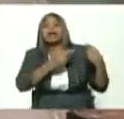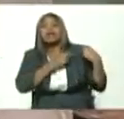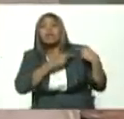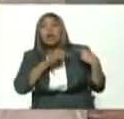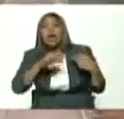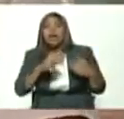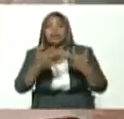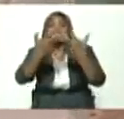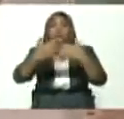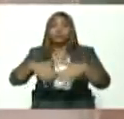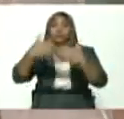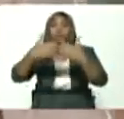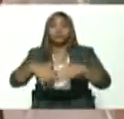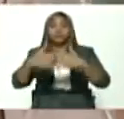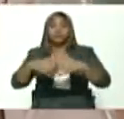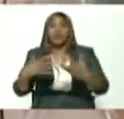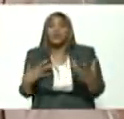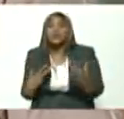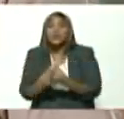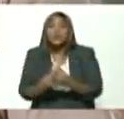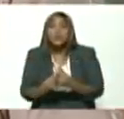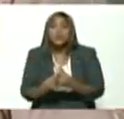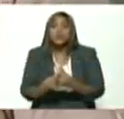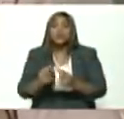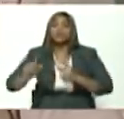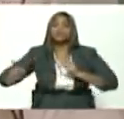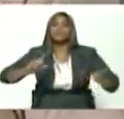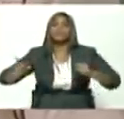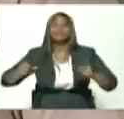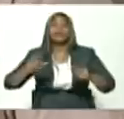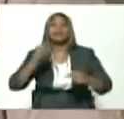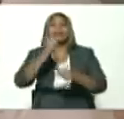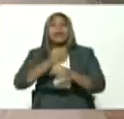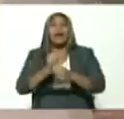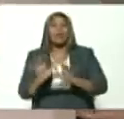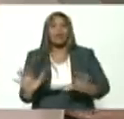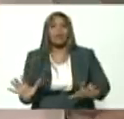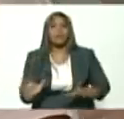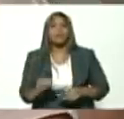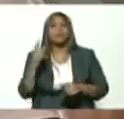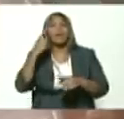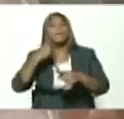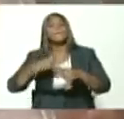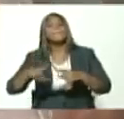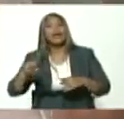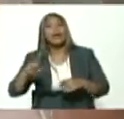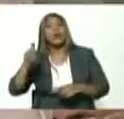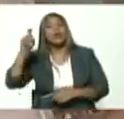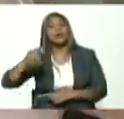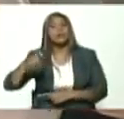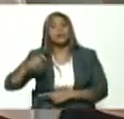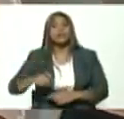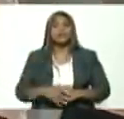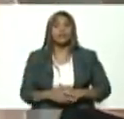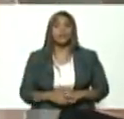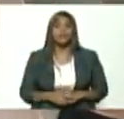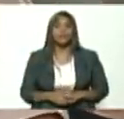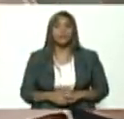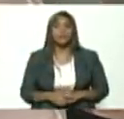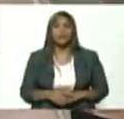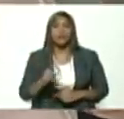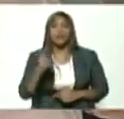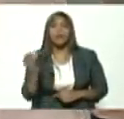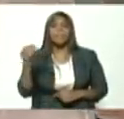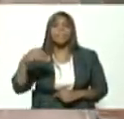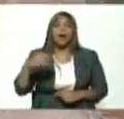nuestras industrias con los trabajadores pero es necesario es necesario una más que